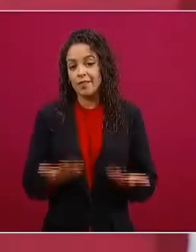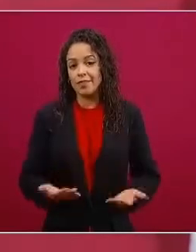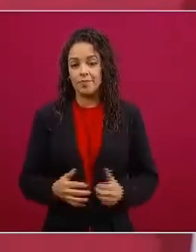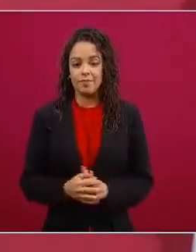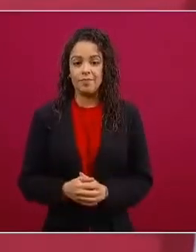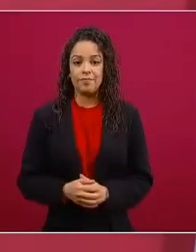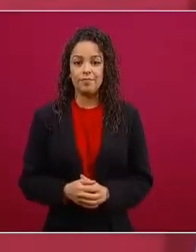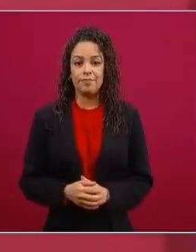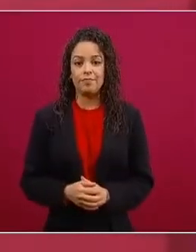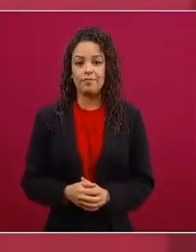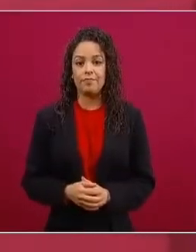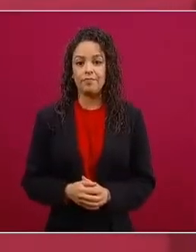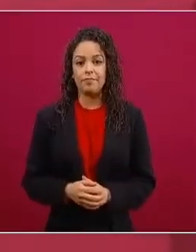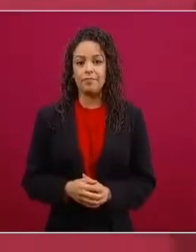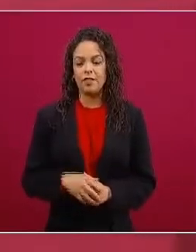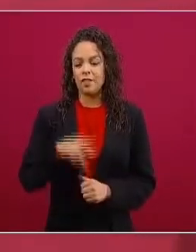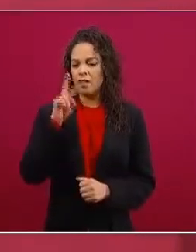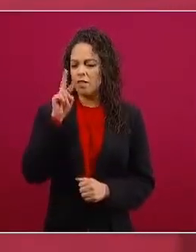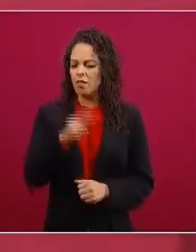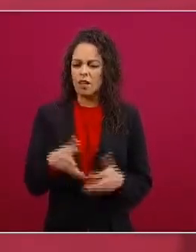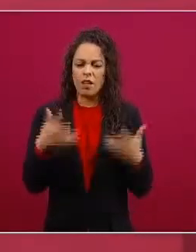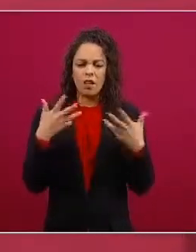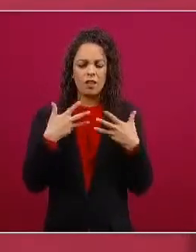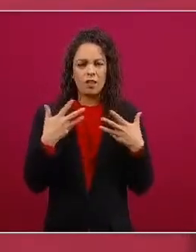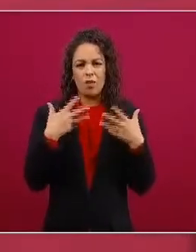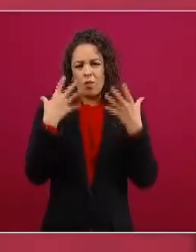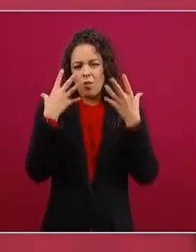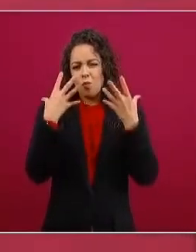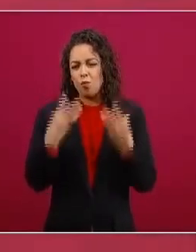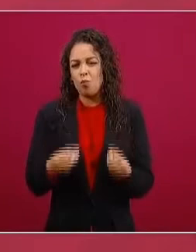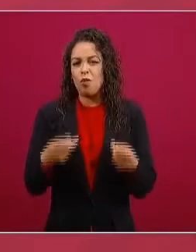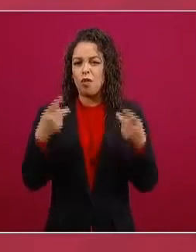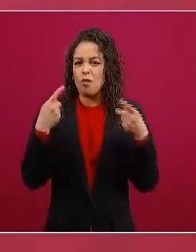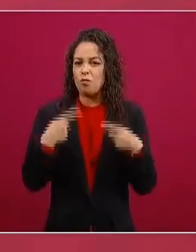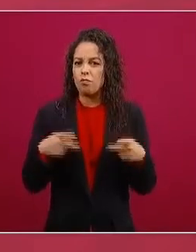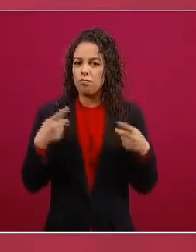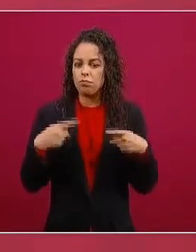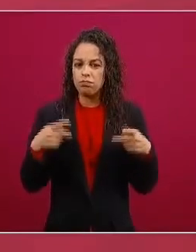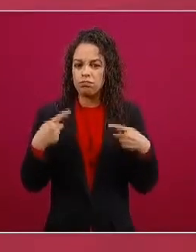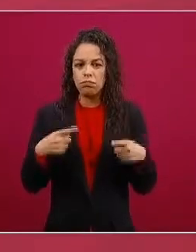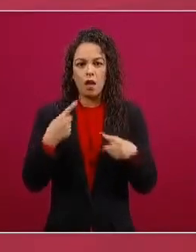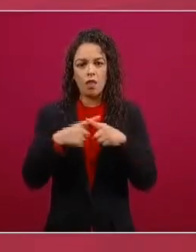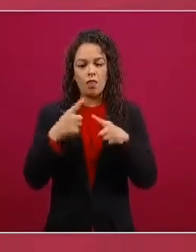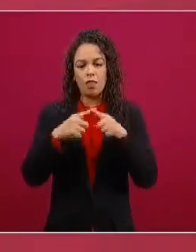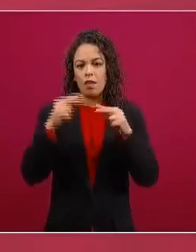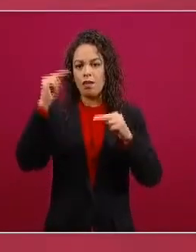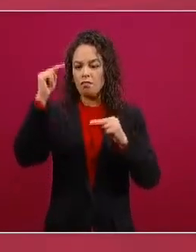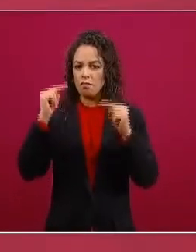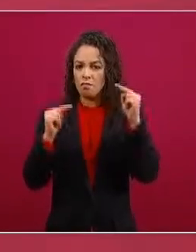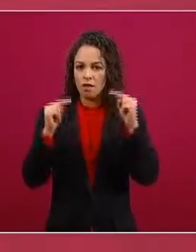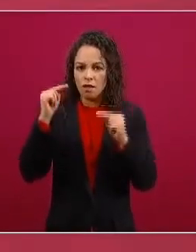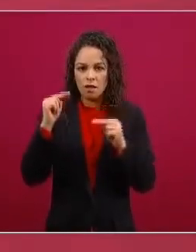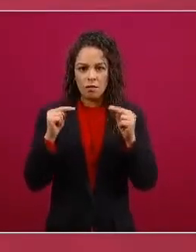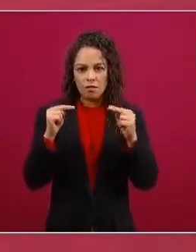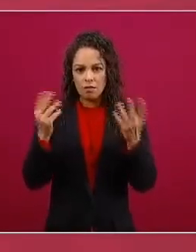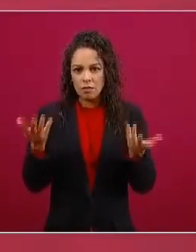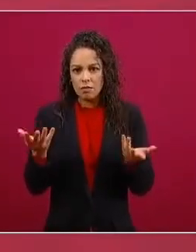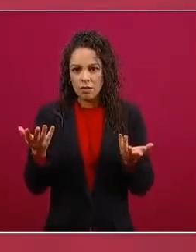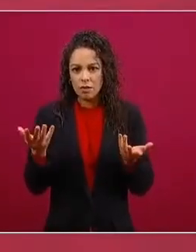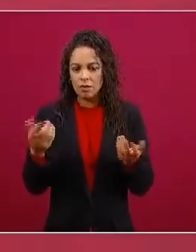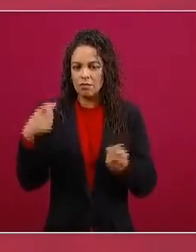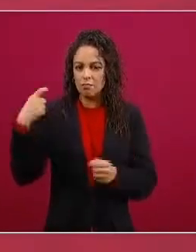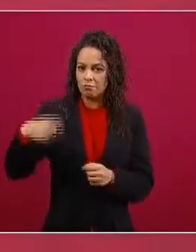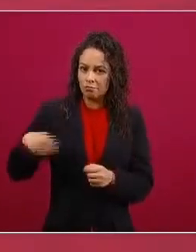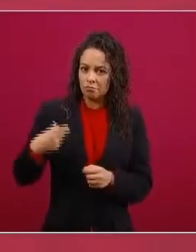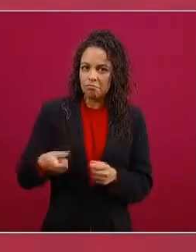hay mucha gente mucha mucha mucha gente de todas las clases sociales de todos los sectores que están ayudando